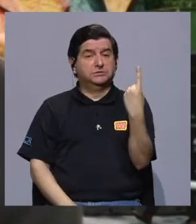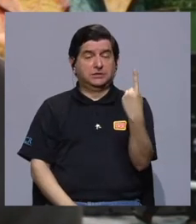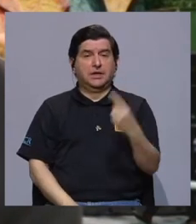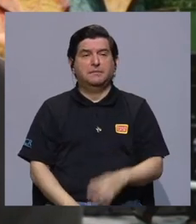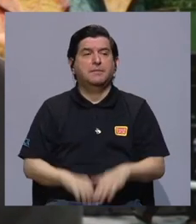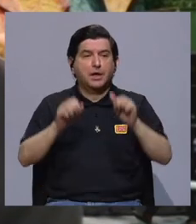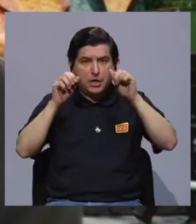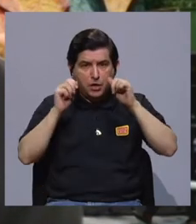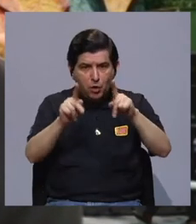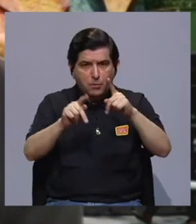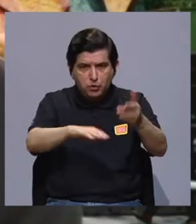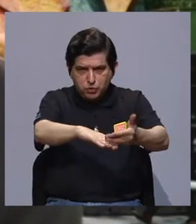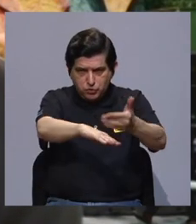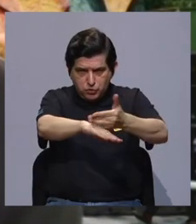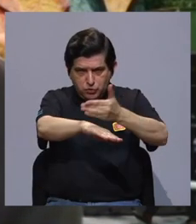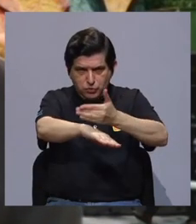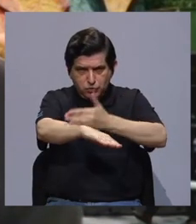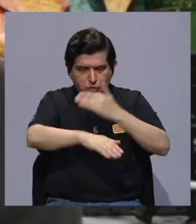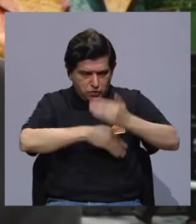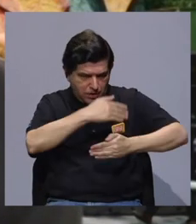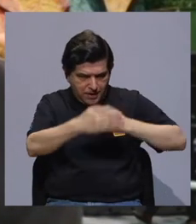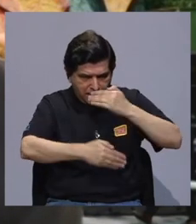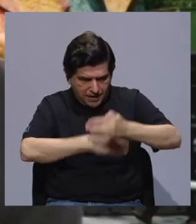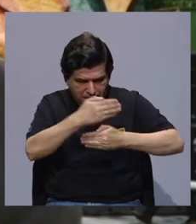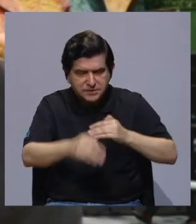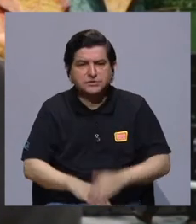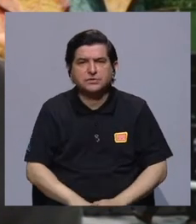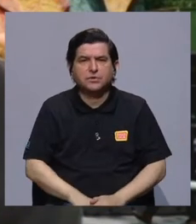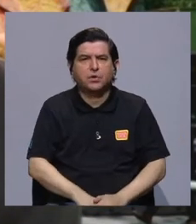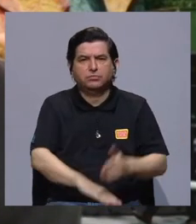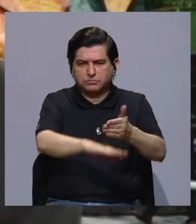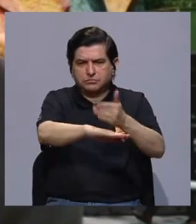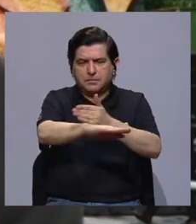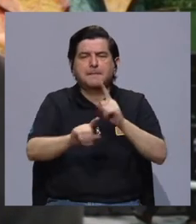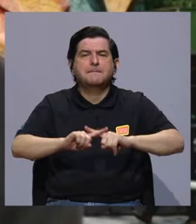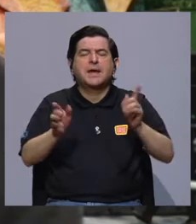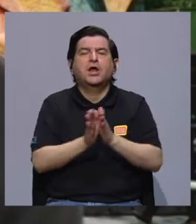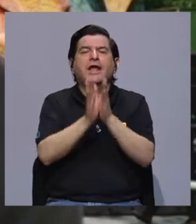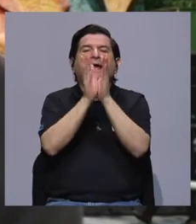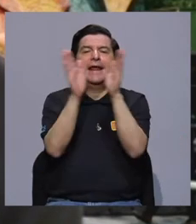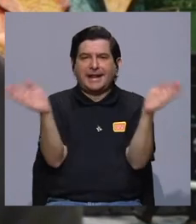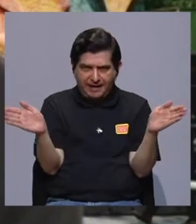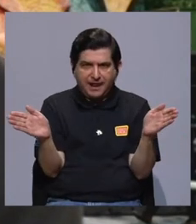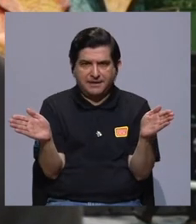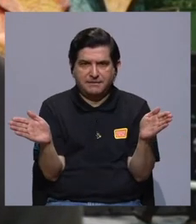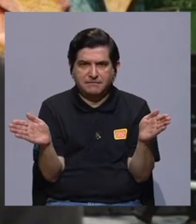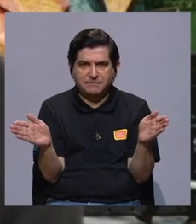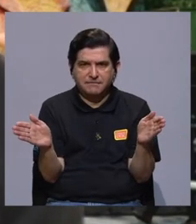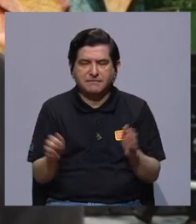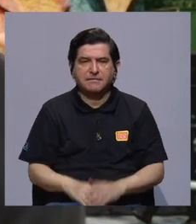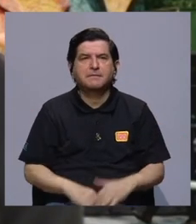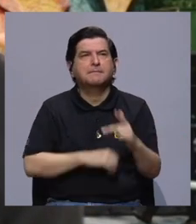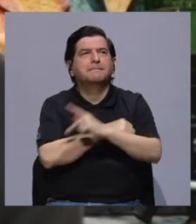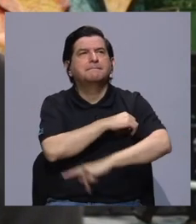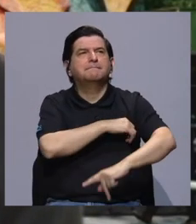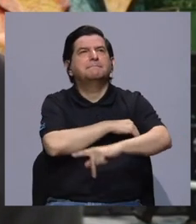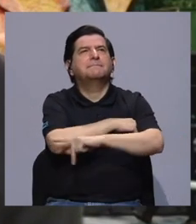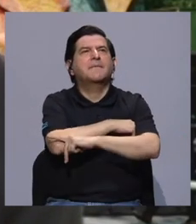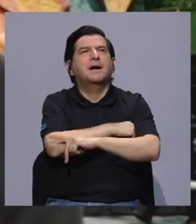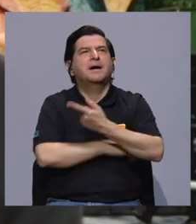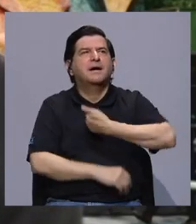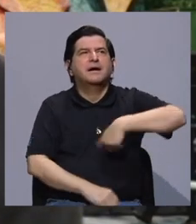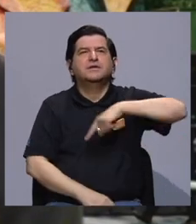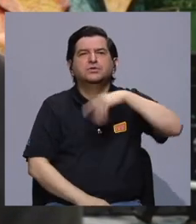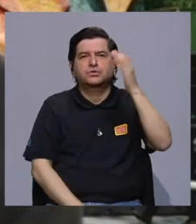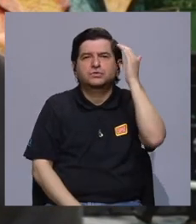Siempre hay oportunidades de mejora en la gestión, siempre hay oportunidades de mejora. Pero en general diríamos que es un país